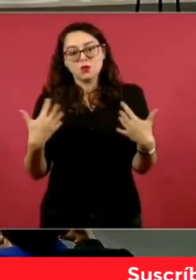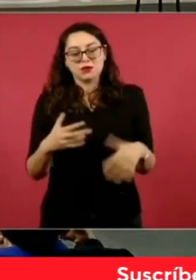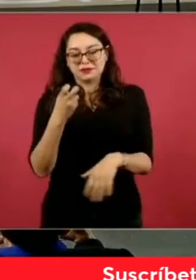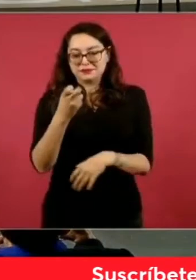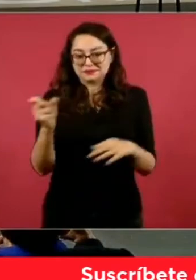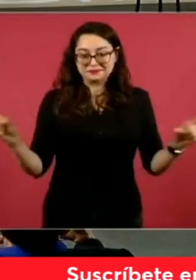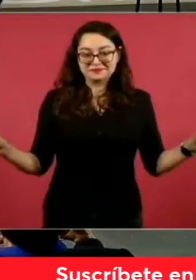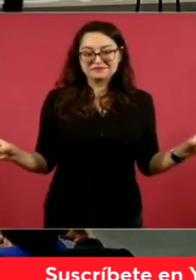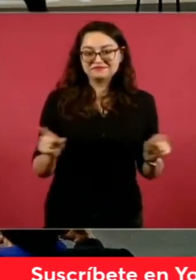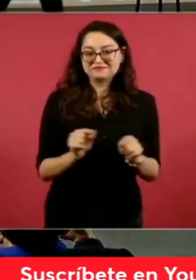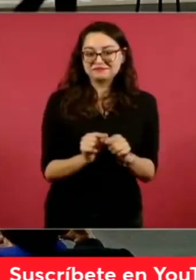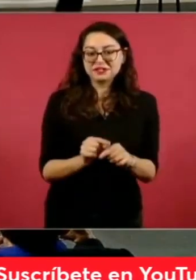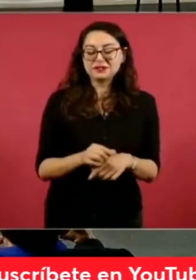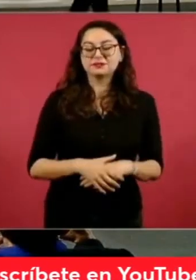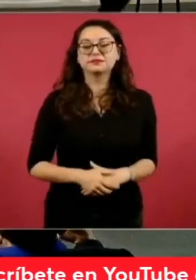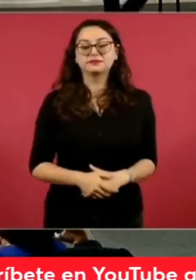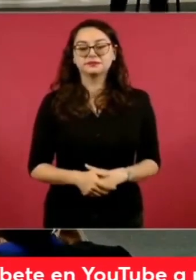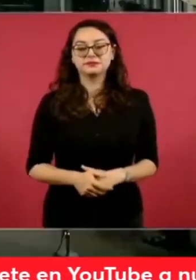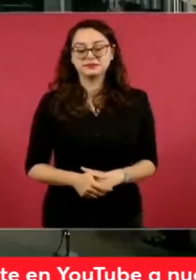cuanto, presidente.